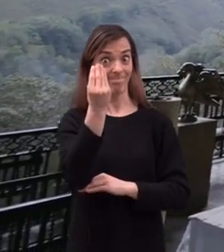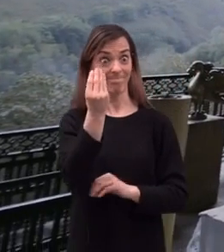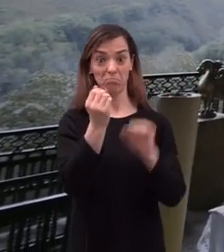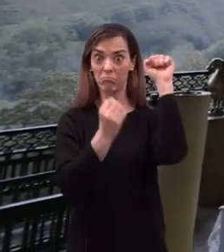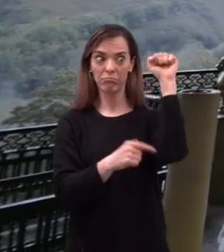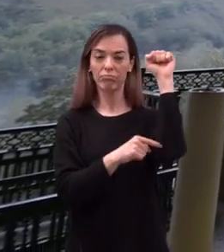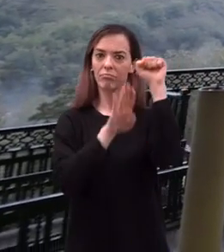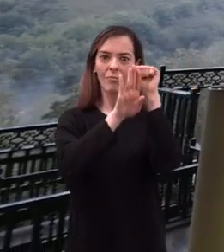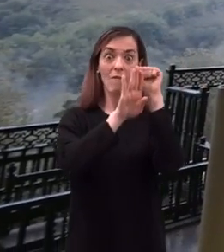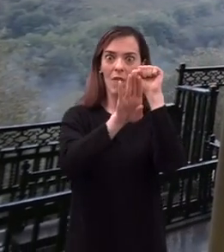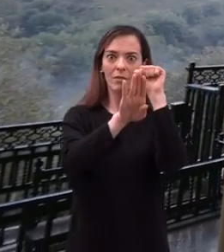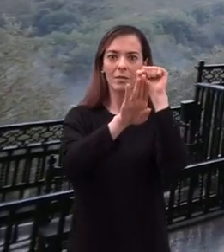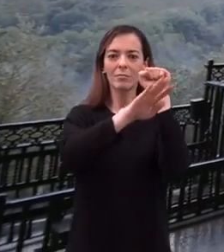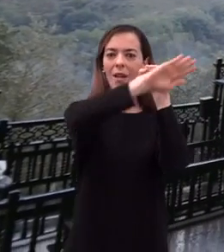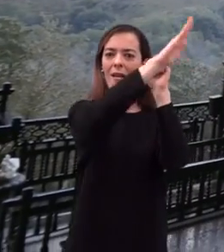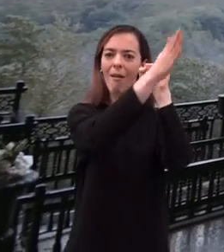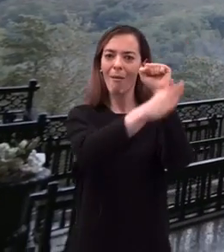dispuesta hacia el valle